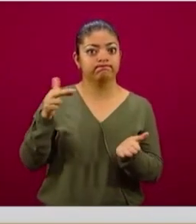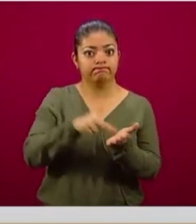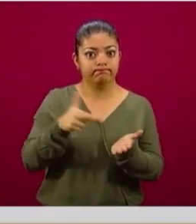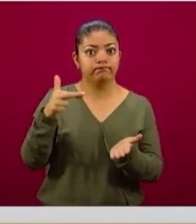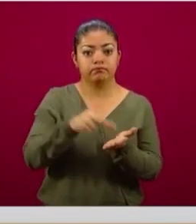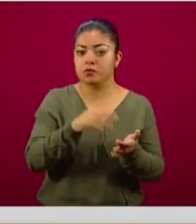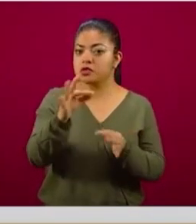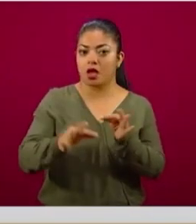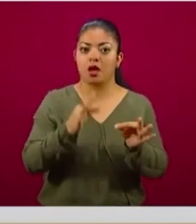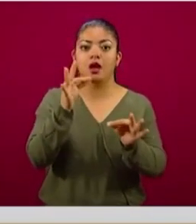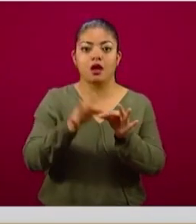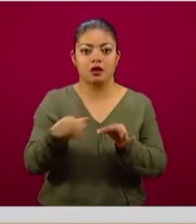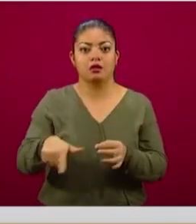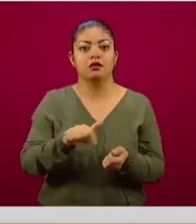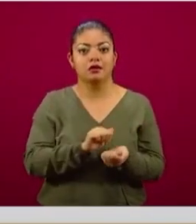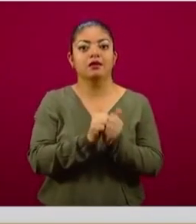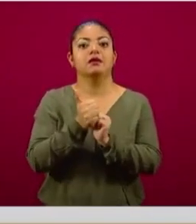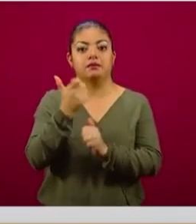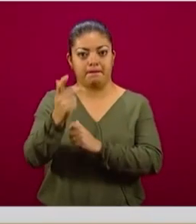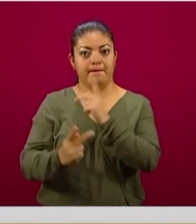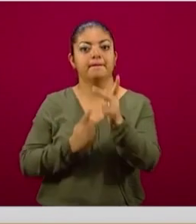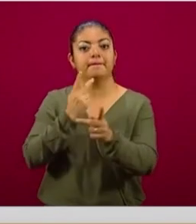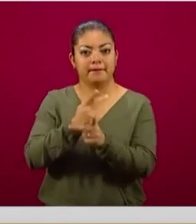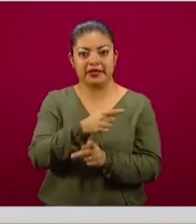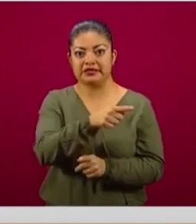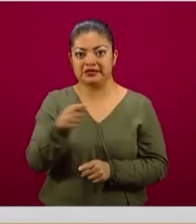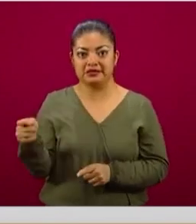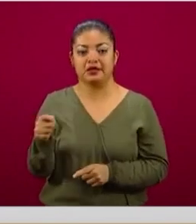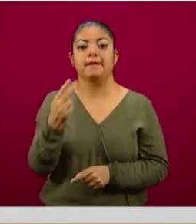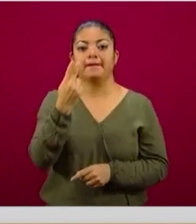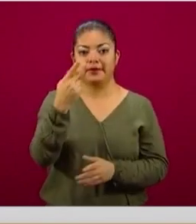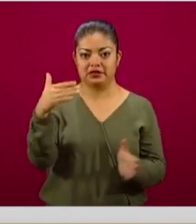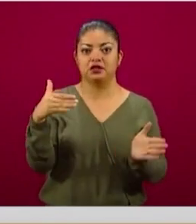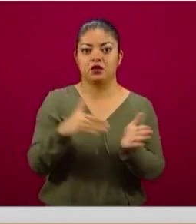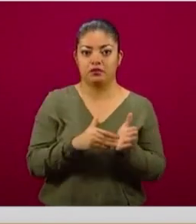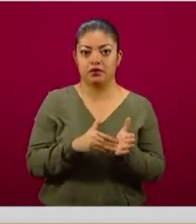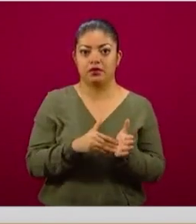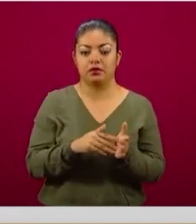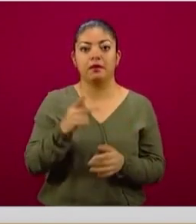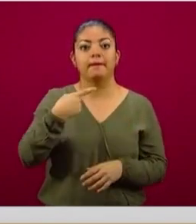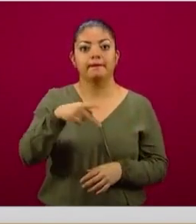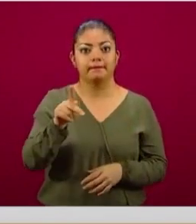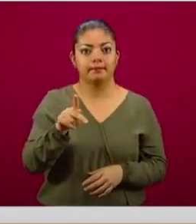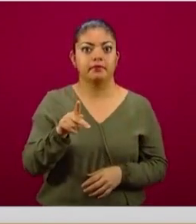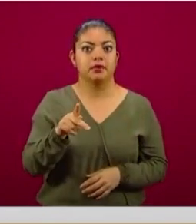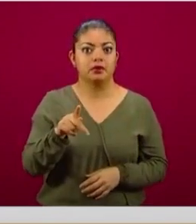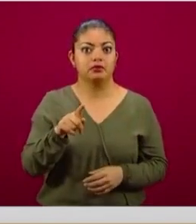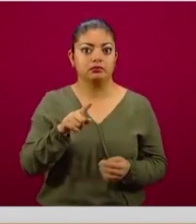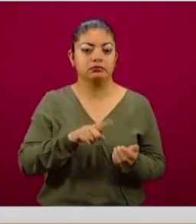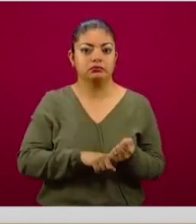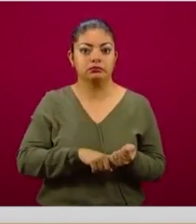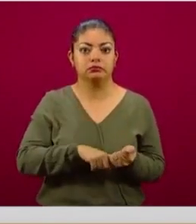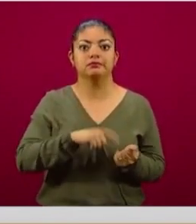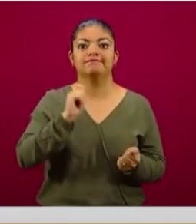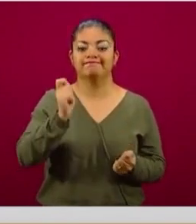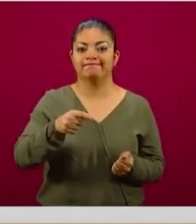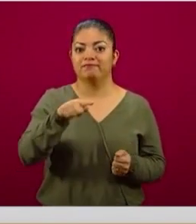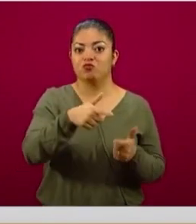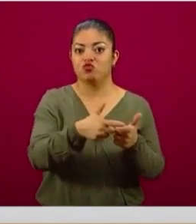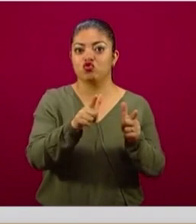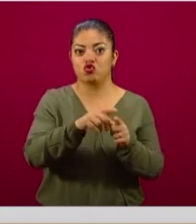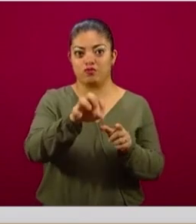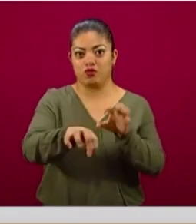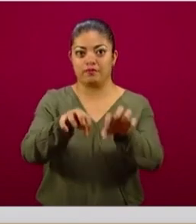complementadas y que se van a convertir en un crédito de 25 mil pesos, pero que significan mucho para estos sectores de la población.